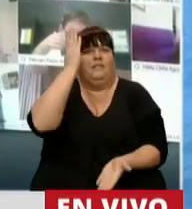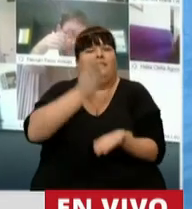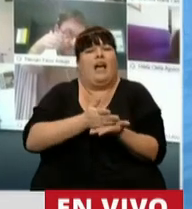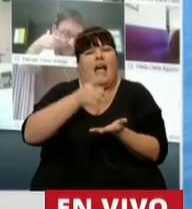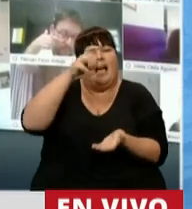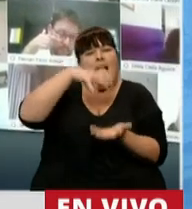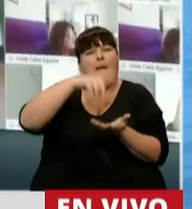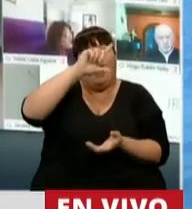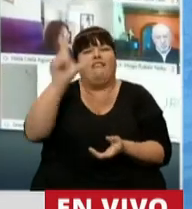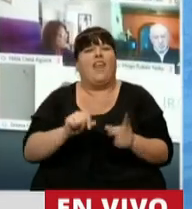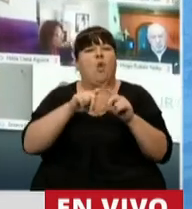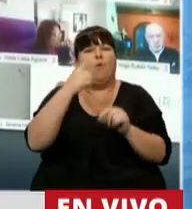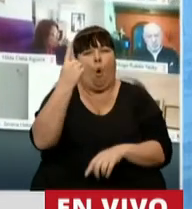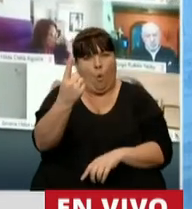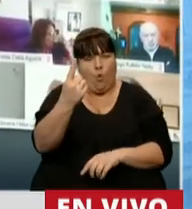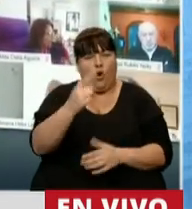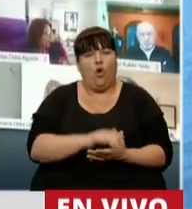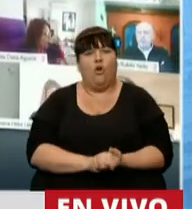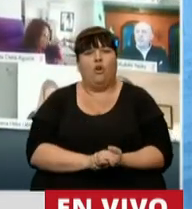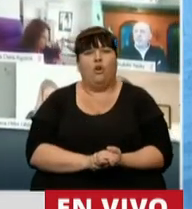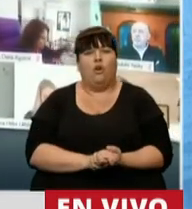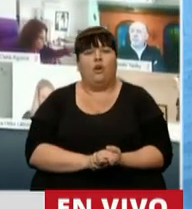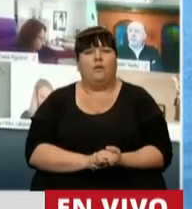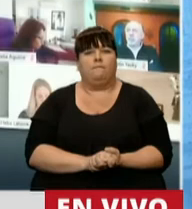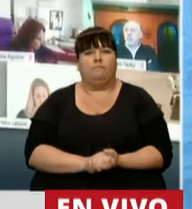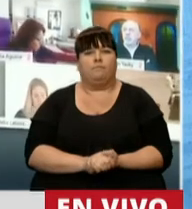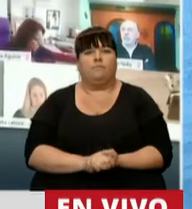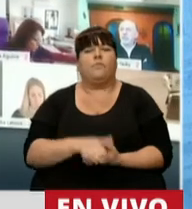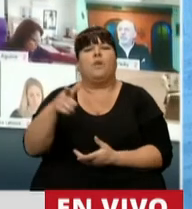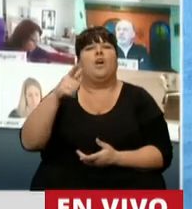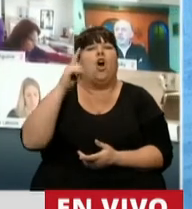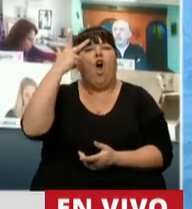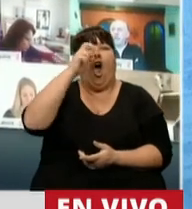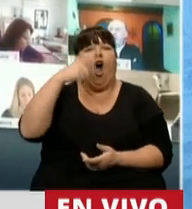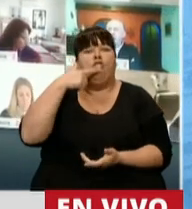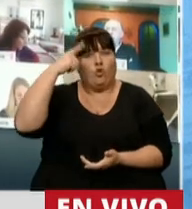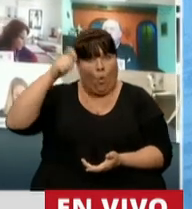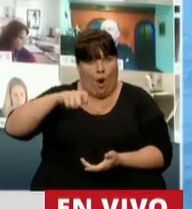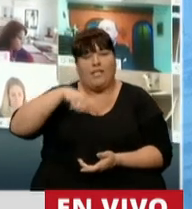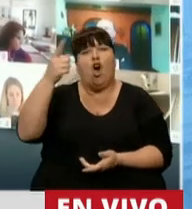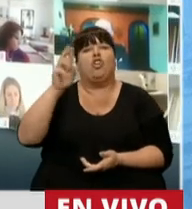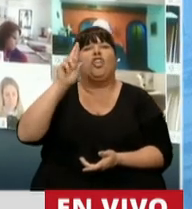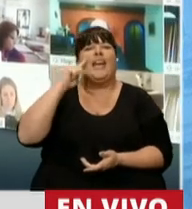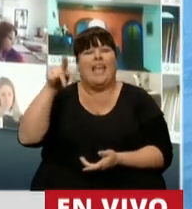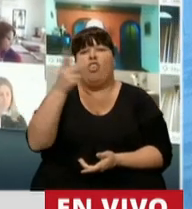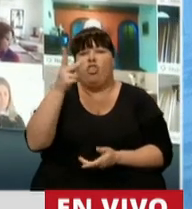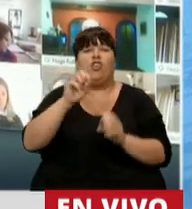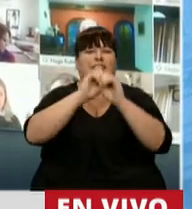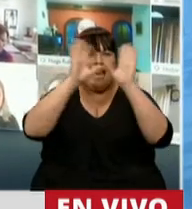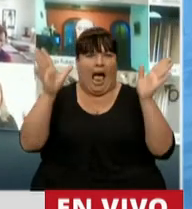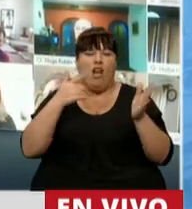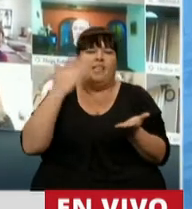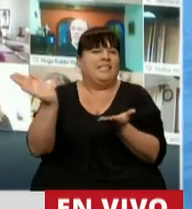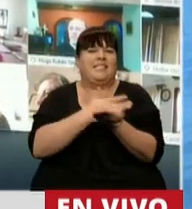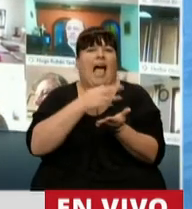de la Cámara Federal Sala 1, donde los doctores Gustavo Hornos y Eduardo Riggi fueron muy claros al